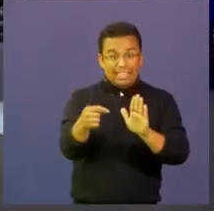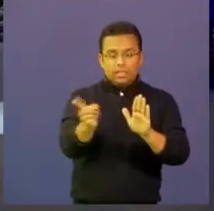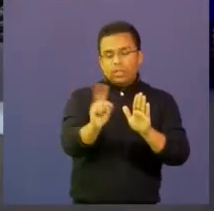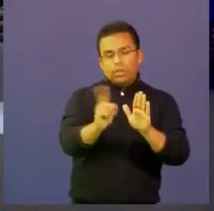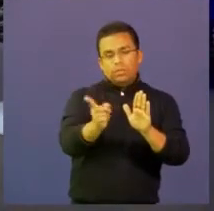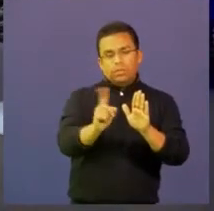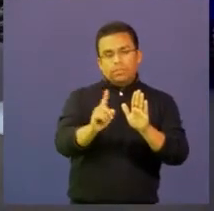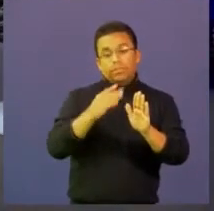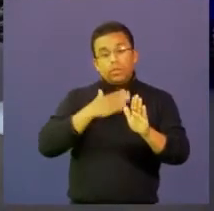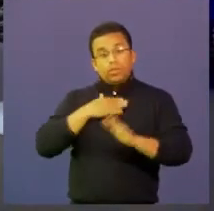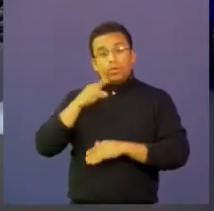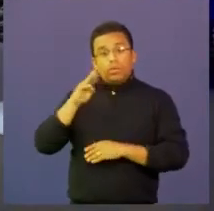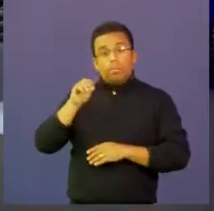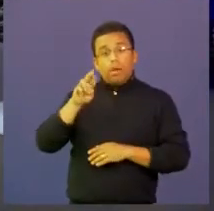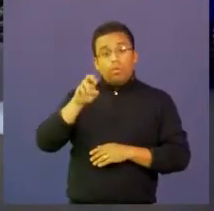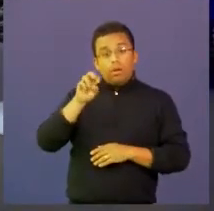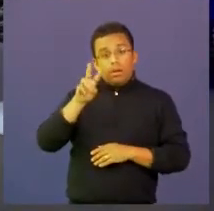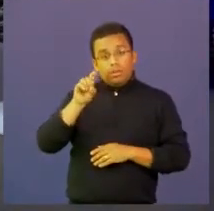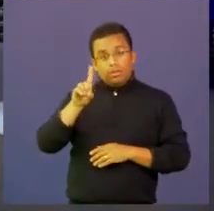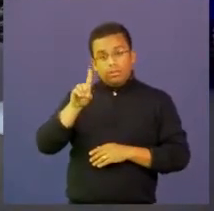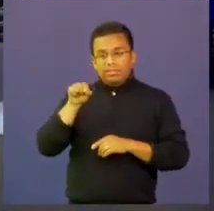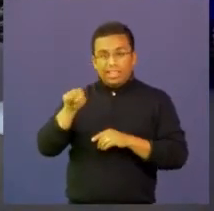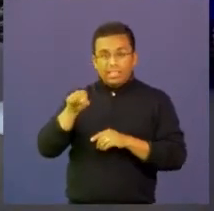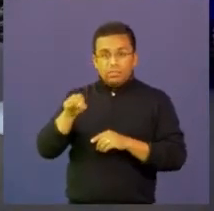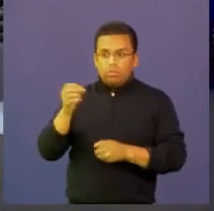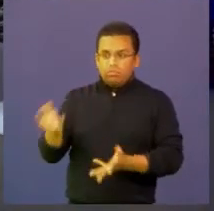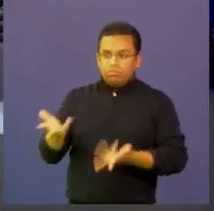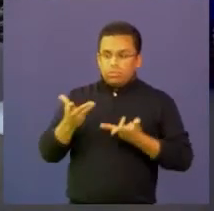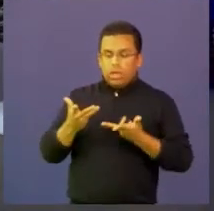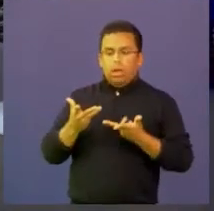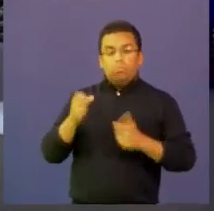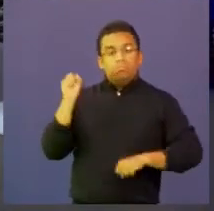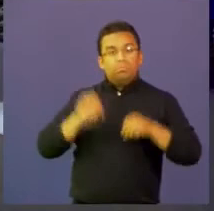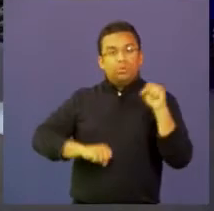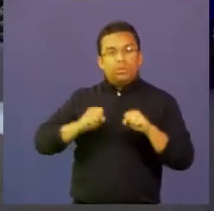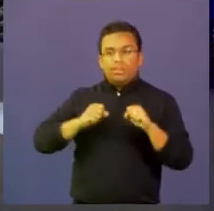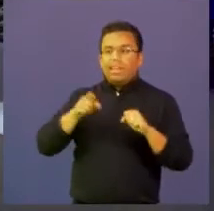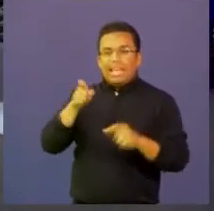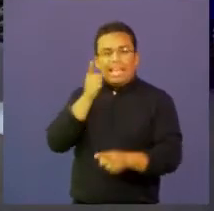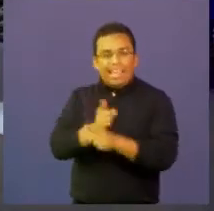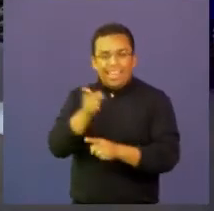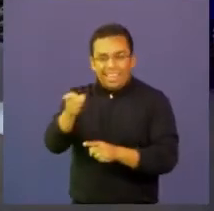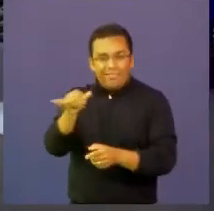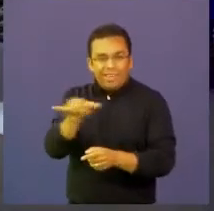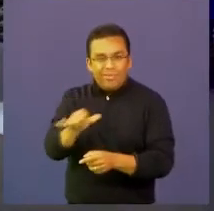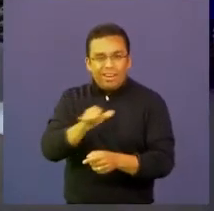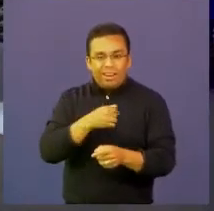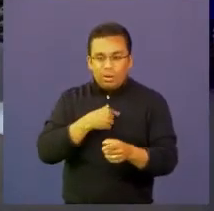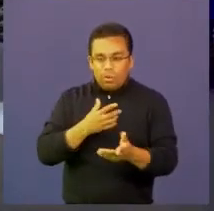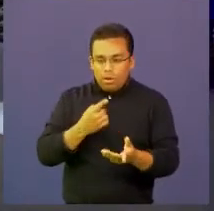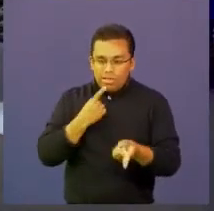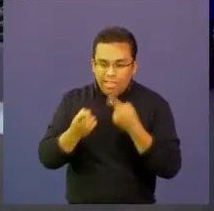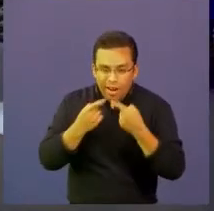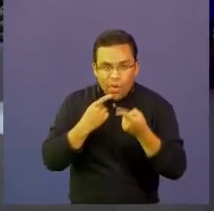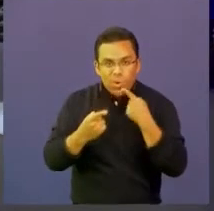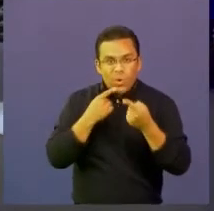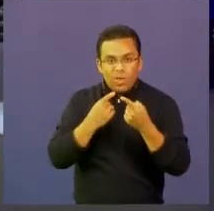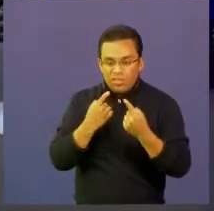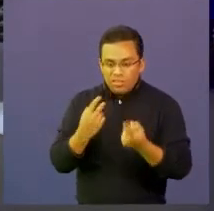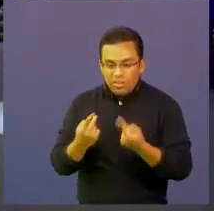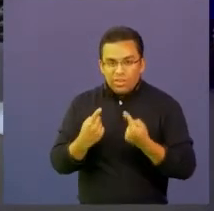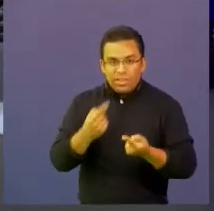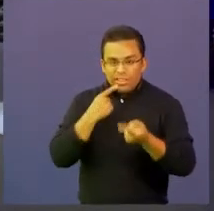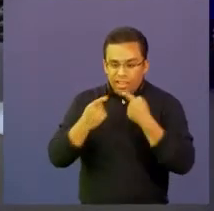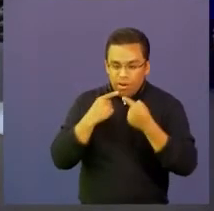Maguari Maguaret es que esto nos posibilita crear ese diálogo que tú decías crear esas posibilidades que se